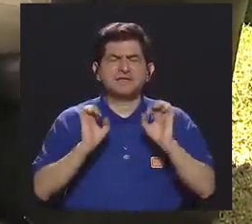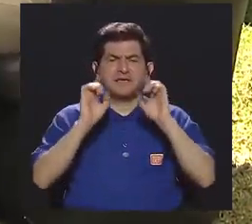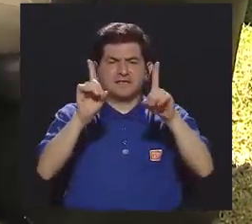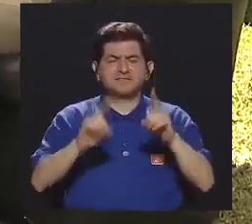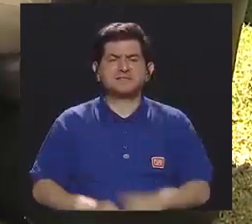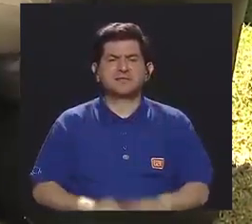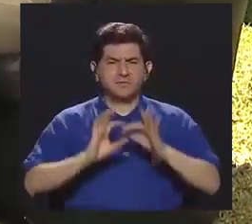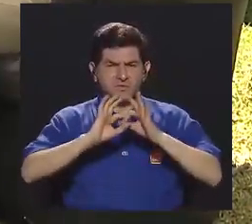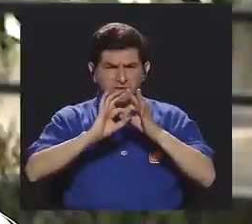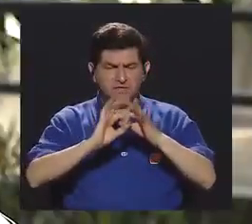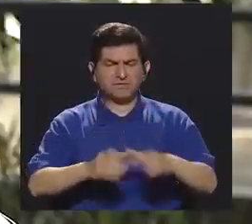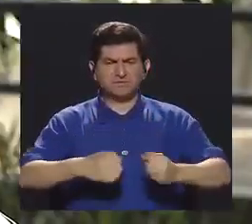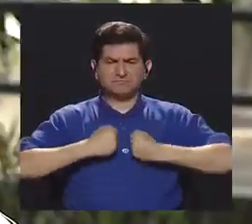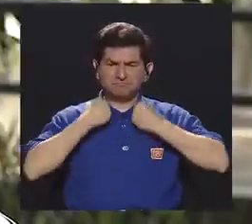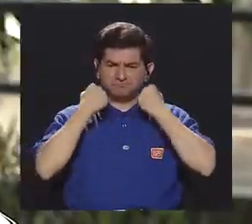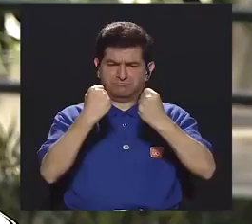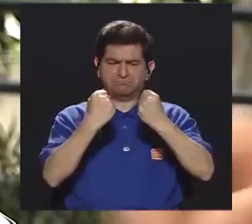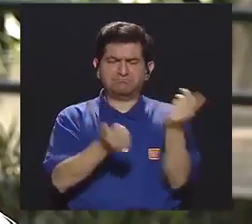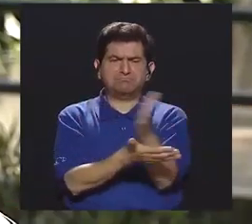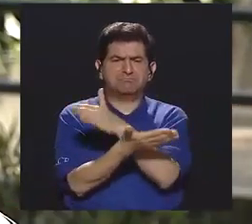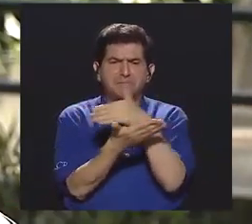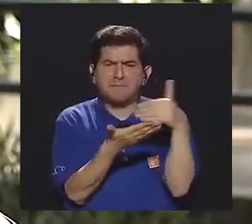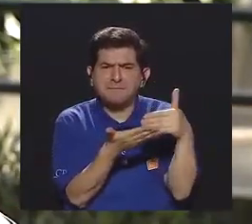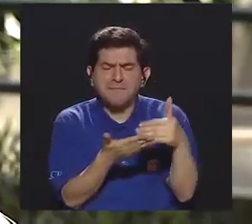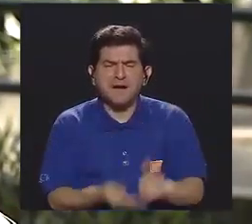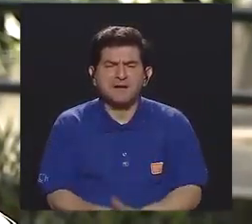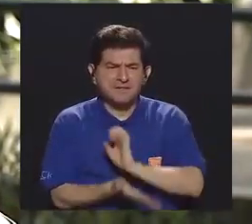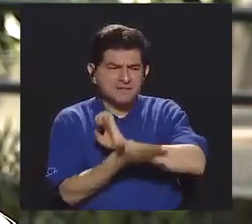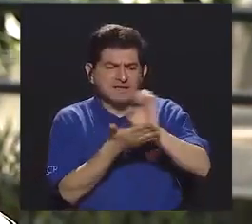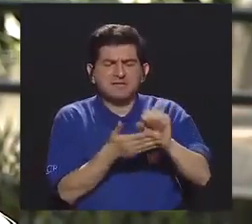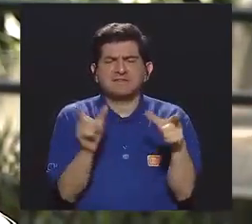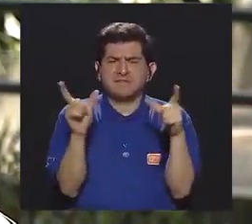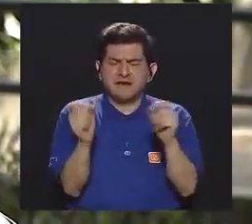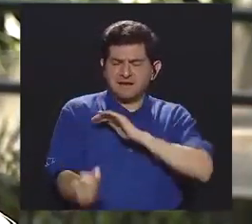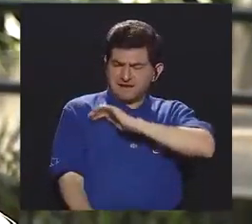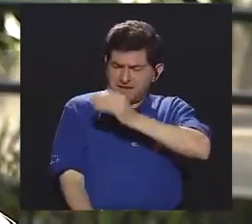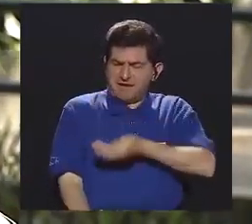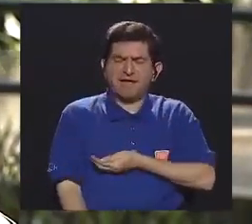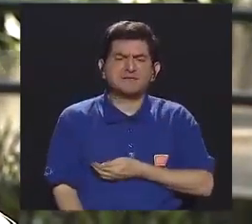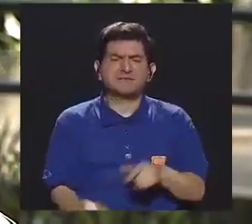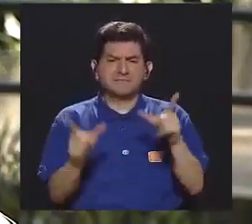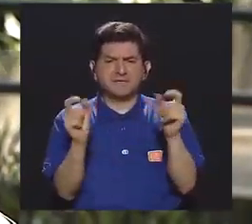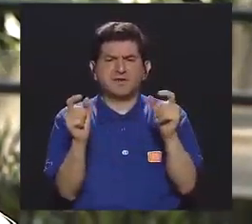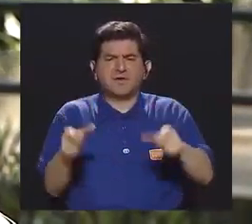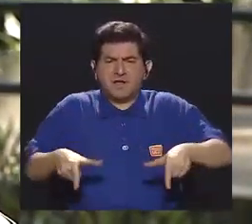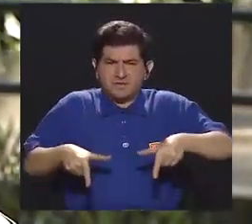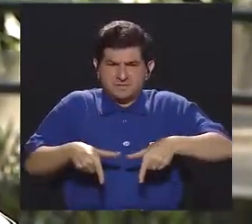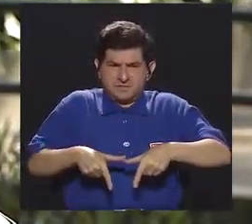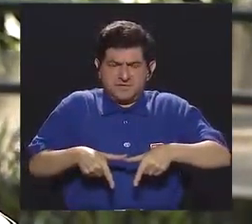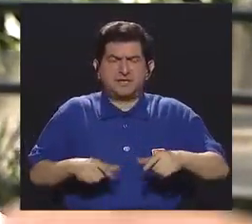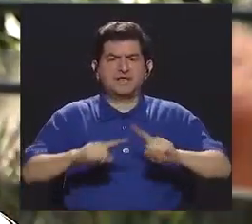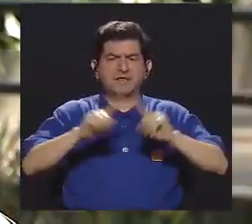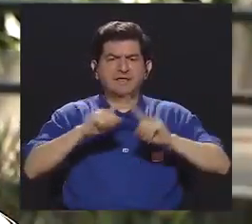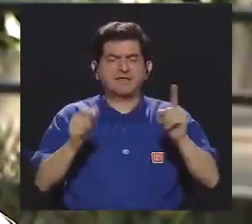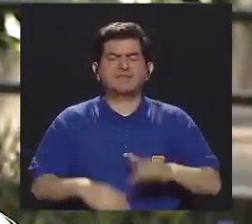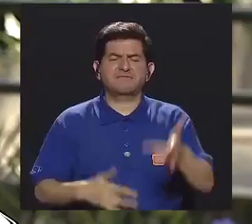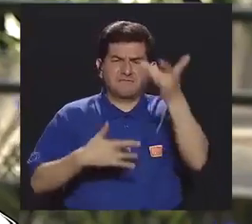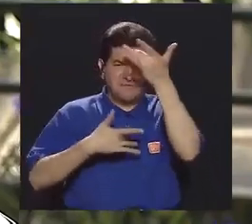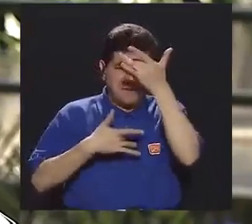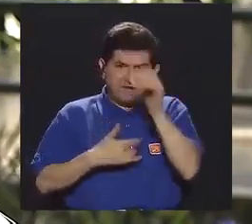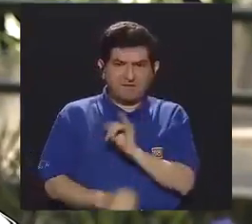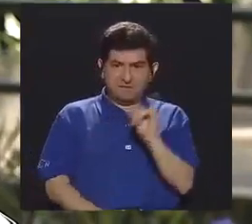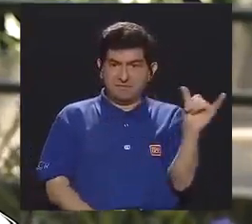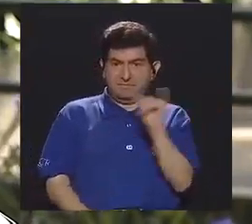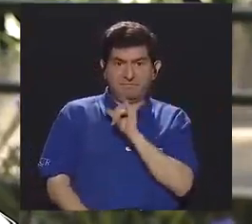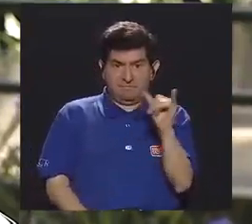de educación sexual, fortaleciendo un poco la parte de prevención de cáncer de mama, prevención de cáncer de cervix y